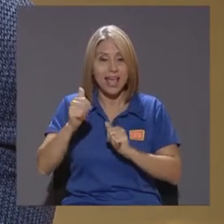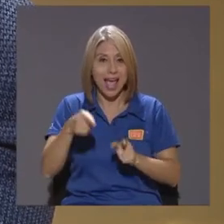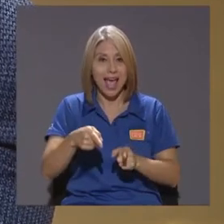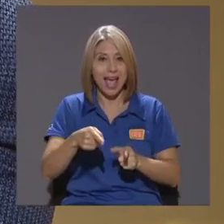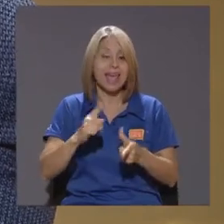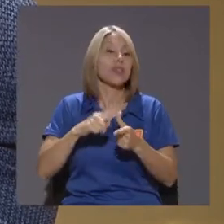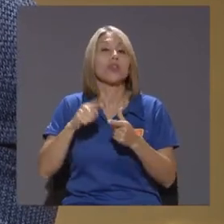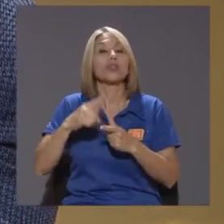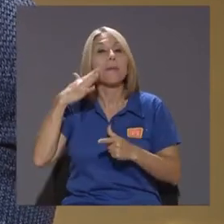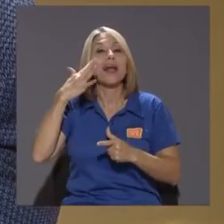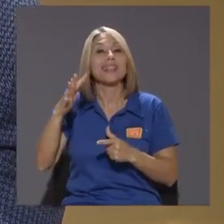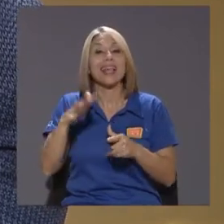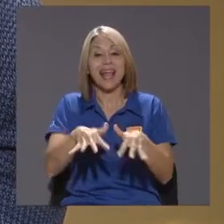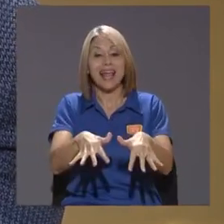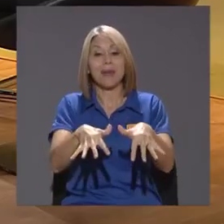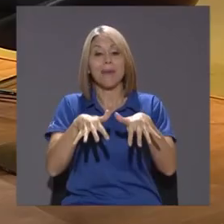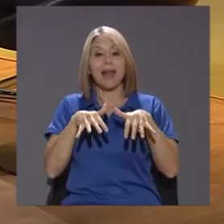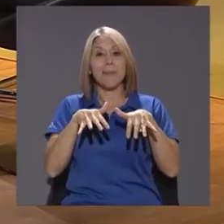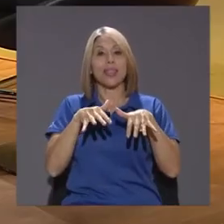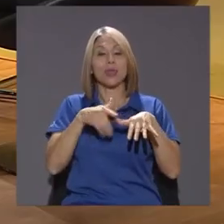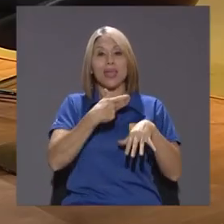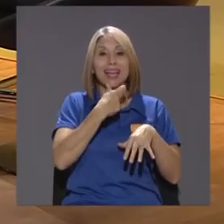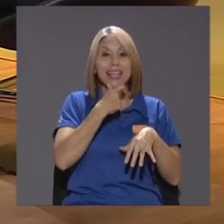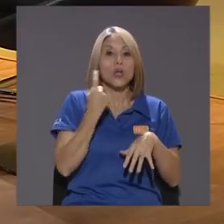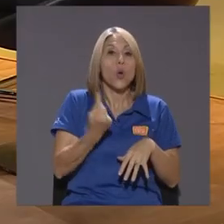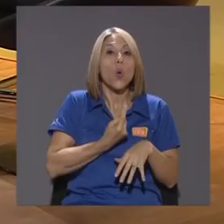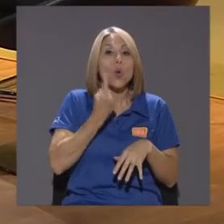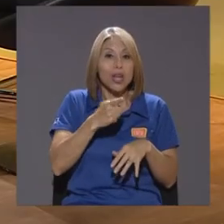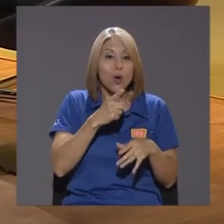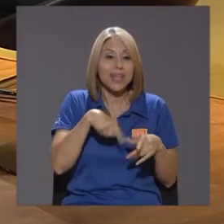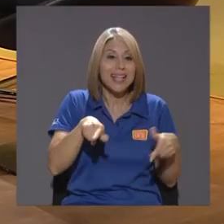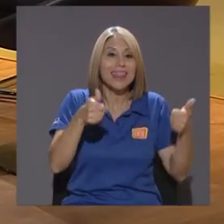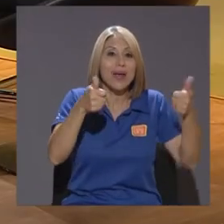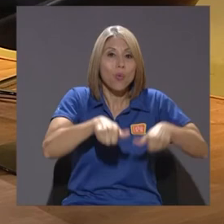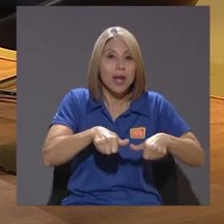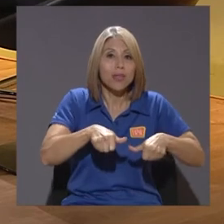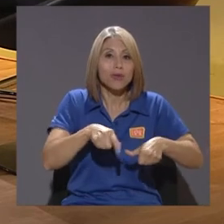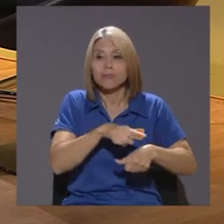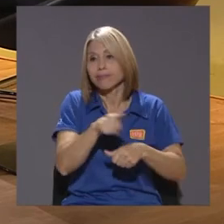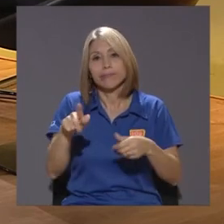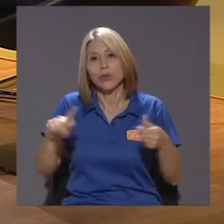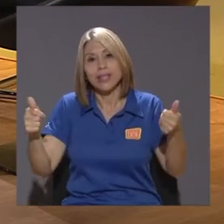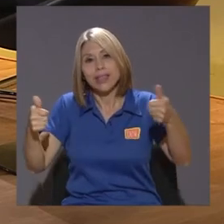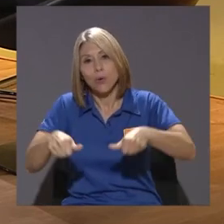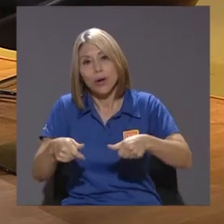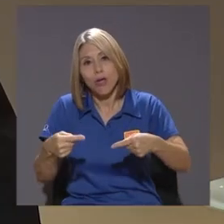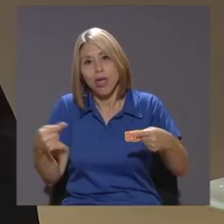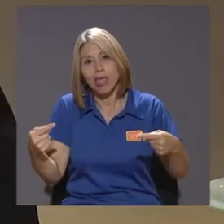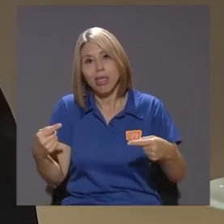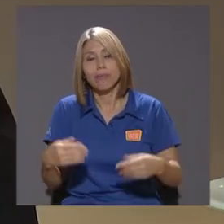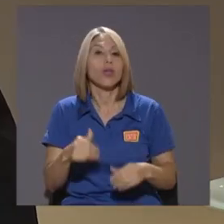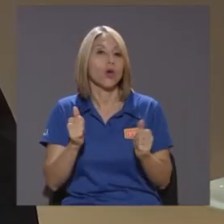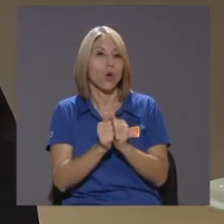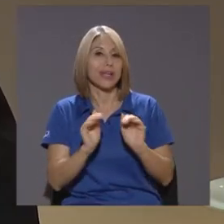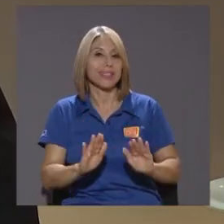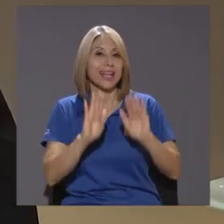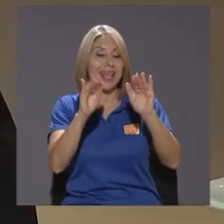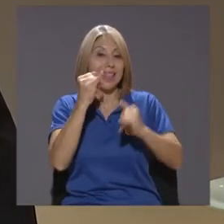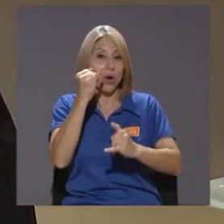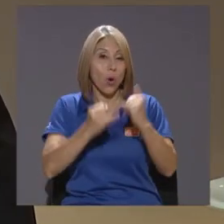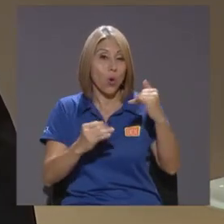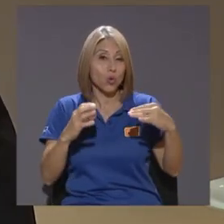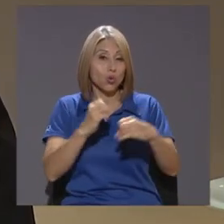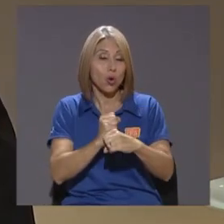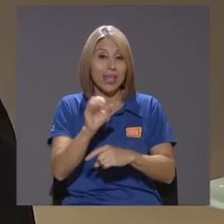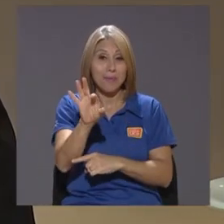En el Parlamento Inglés Es en no estar de acuerdo Pues con ese Con ese Excelente conclusión Invitamos a las amigas